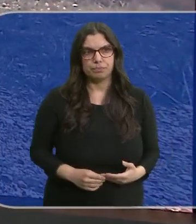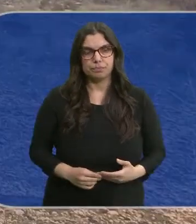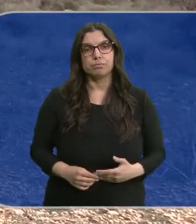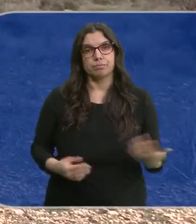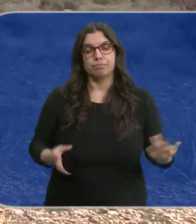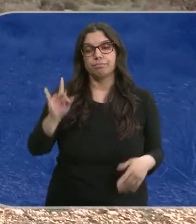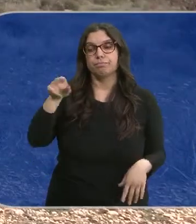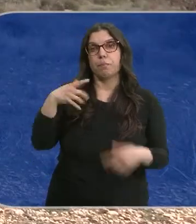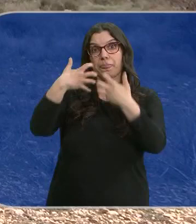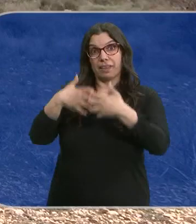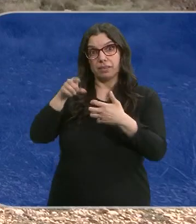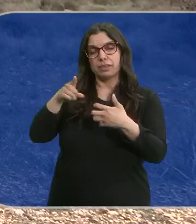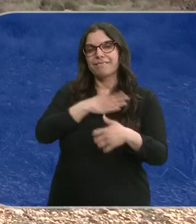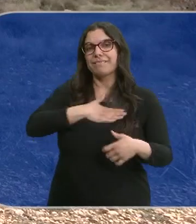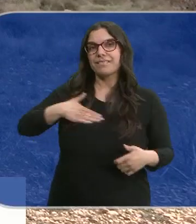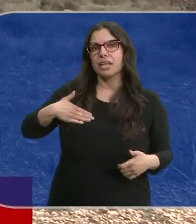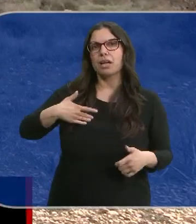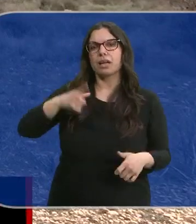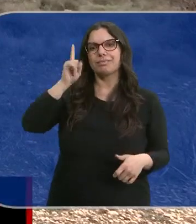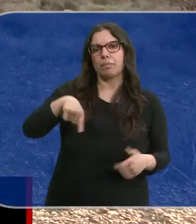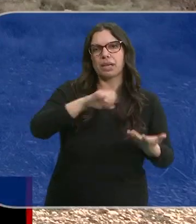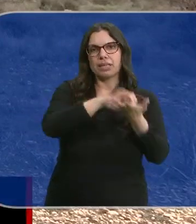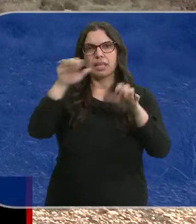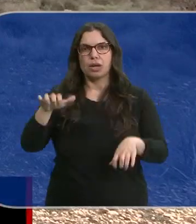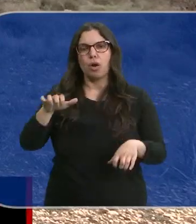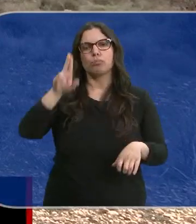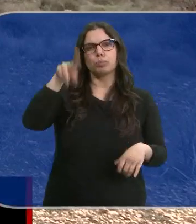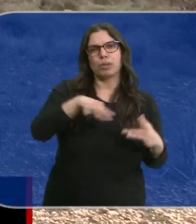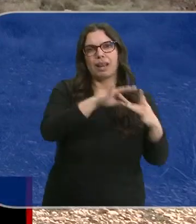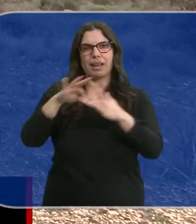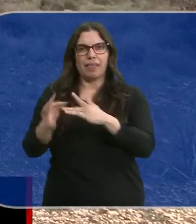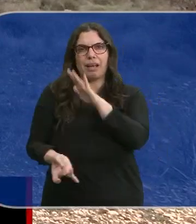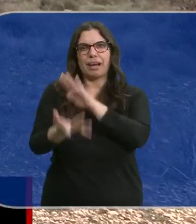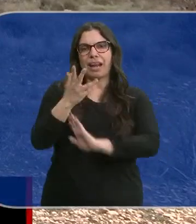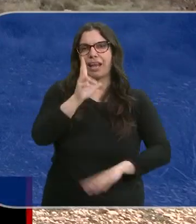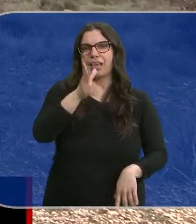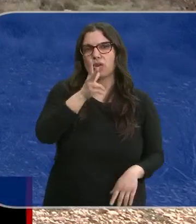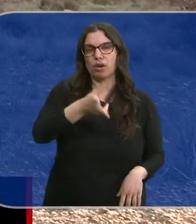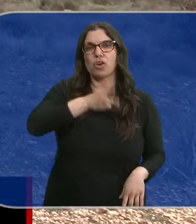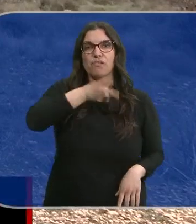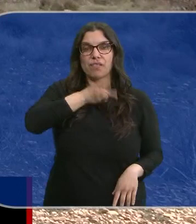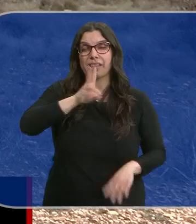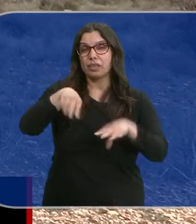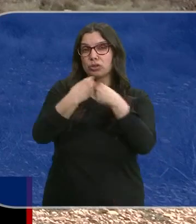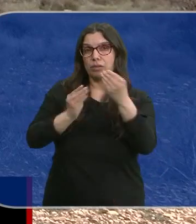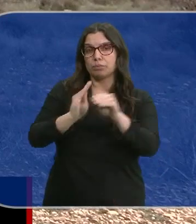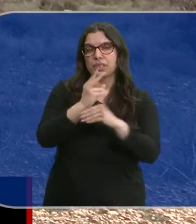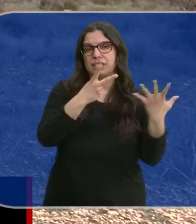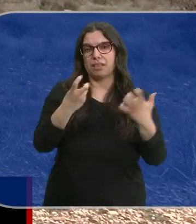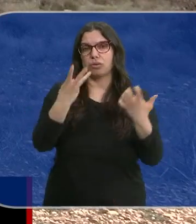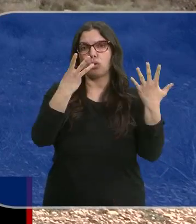Sí, con esa planta se quiere convertir también a Castilla y León en líder en la producción de hidrógeno verde. La inversión total asciende a